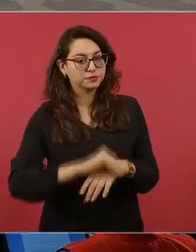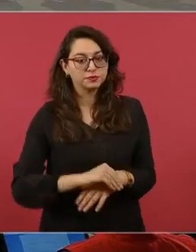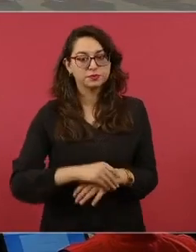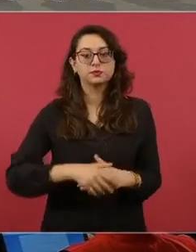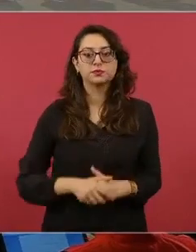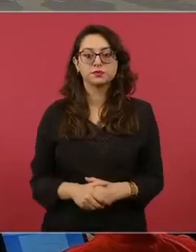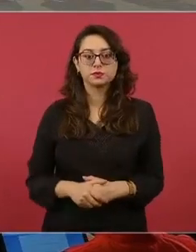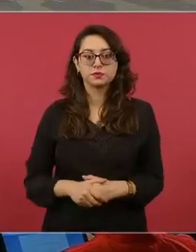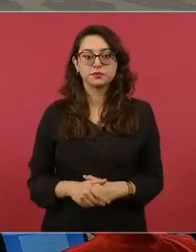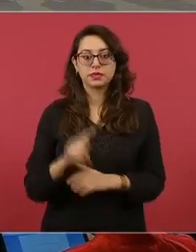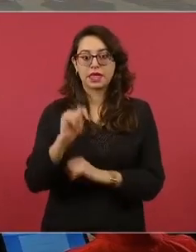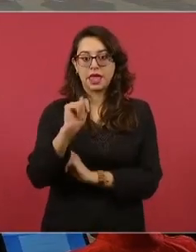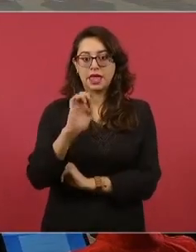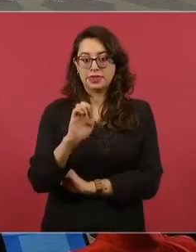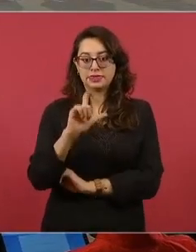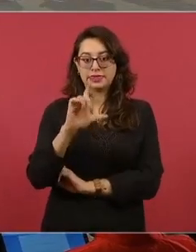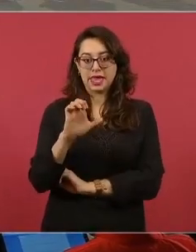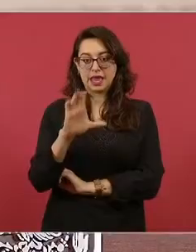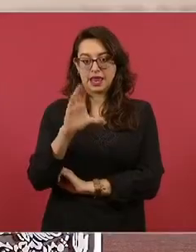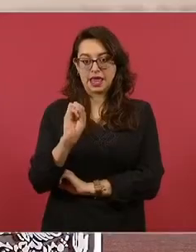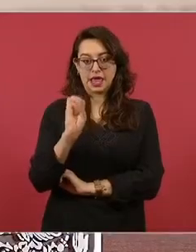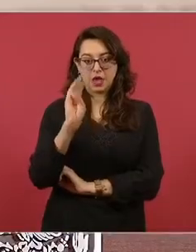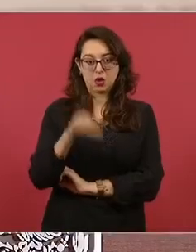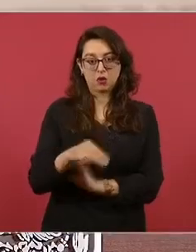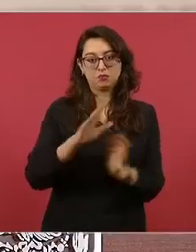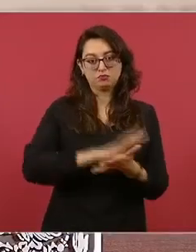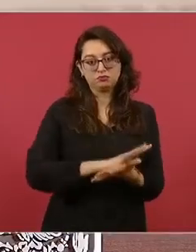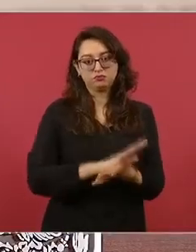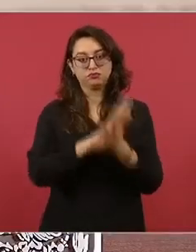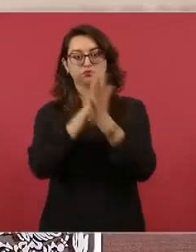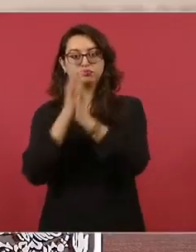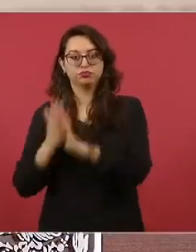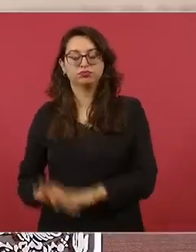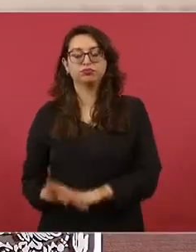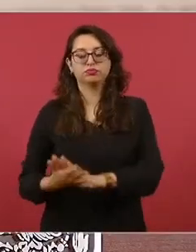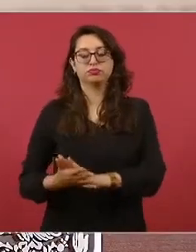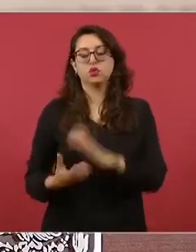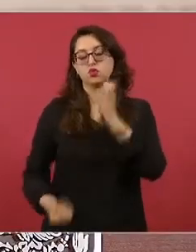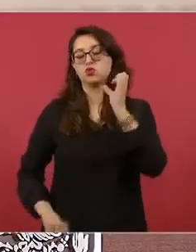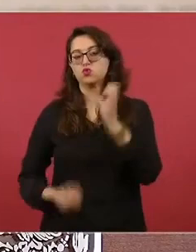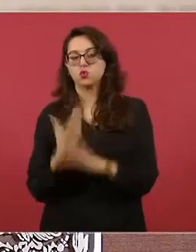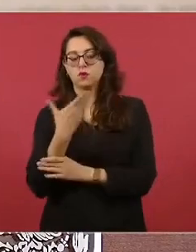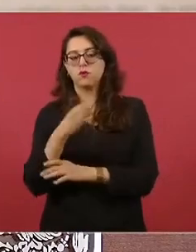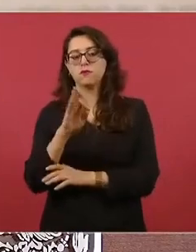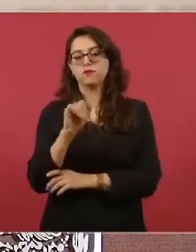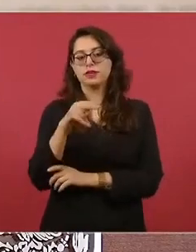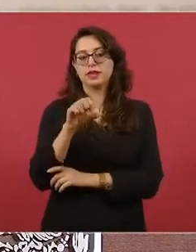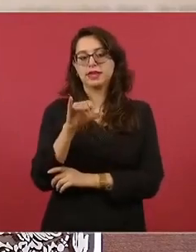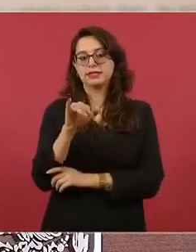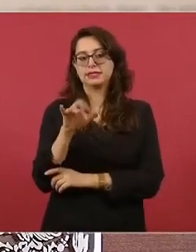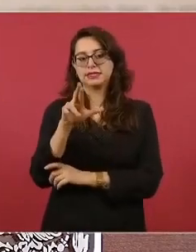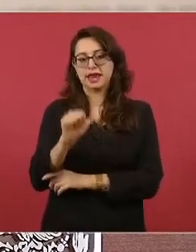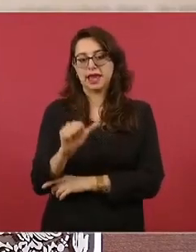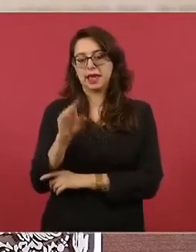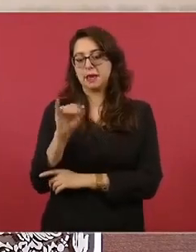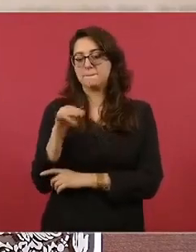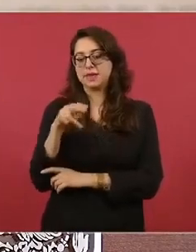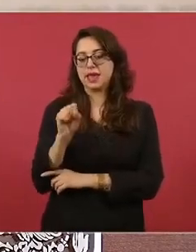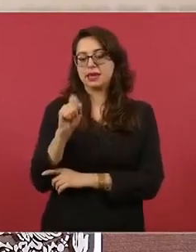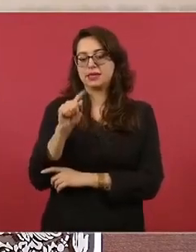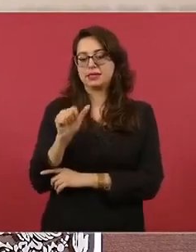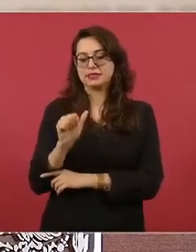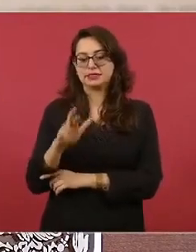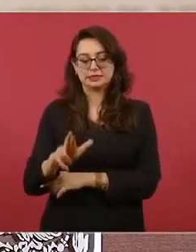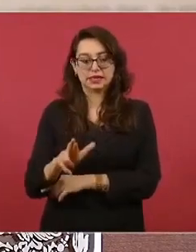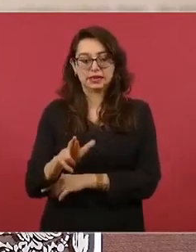de Telecom, como ustedes saben, a Financiera para el Bienestar, donde se nos encomendó, además de